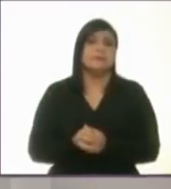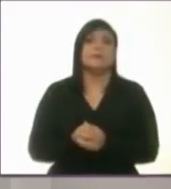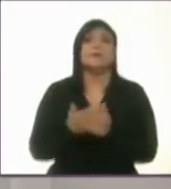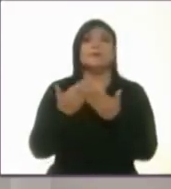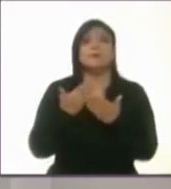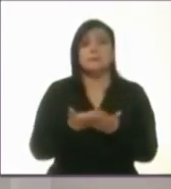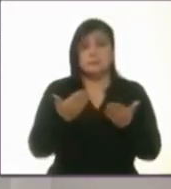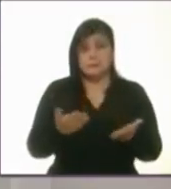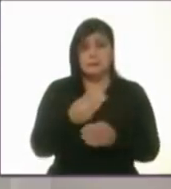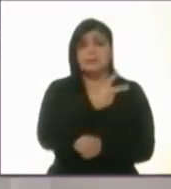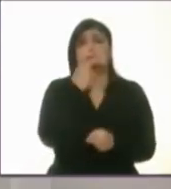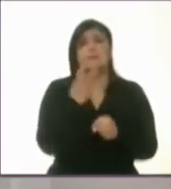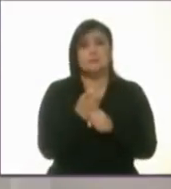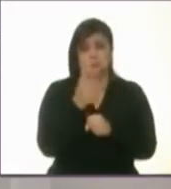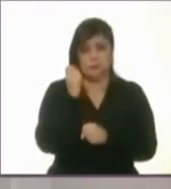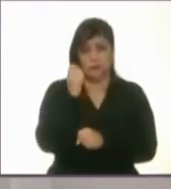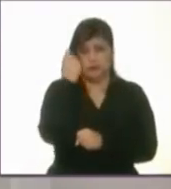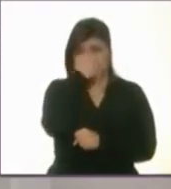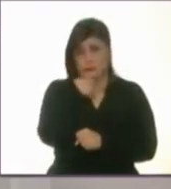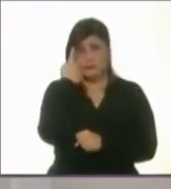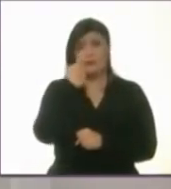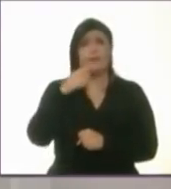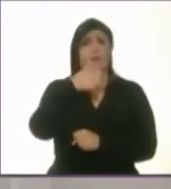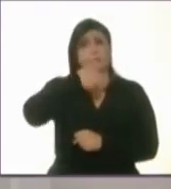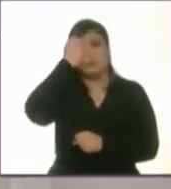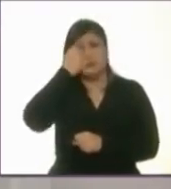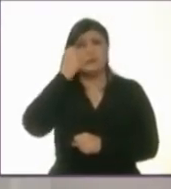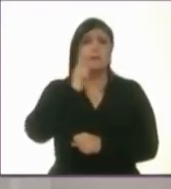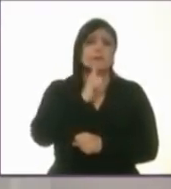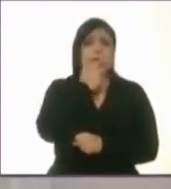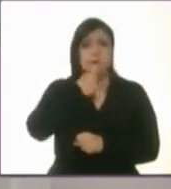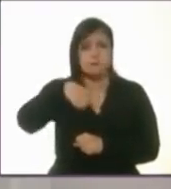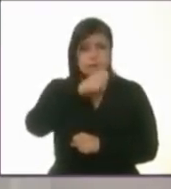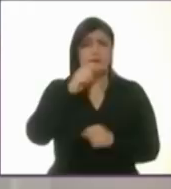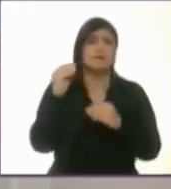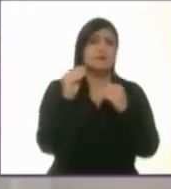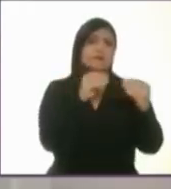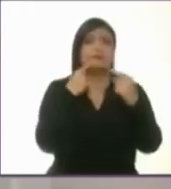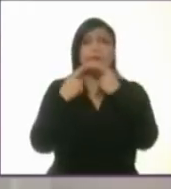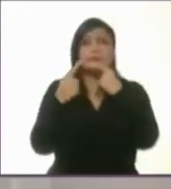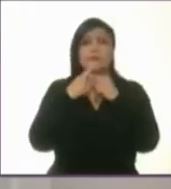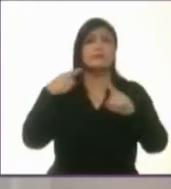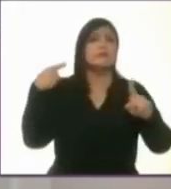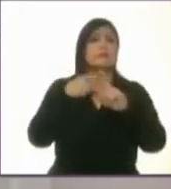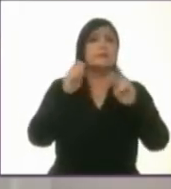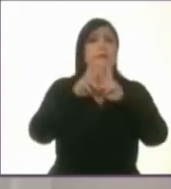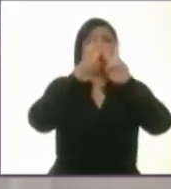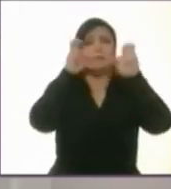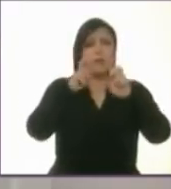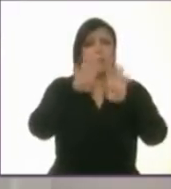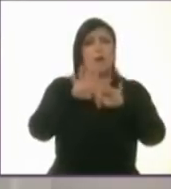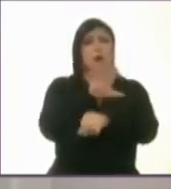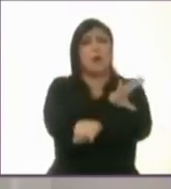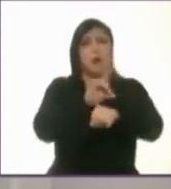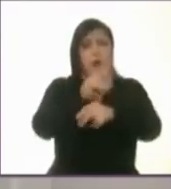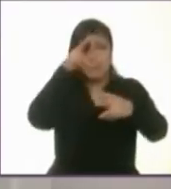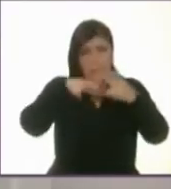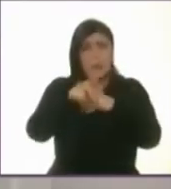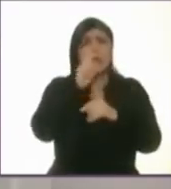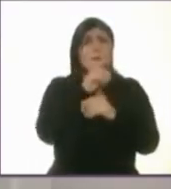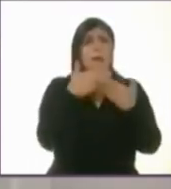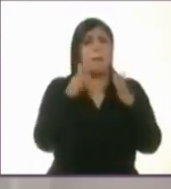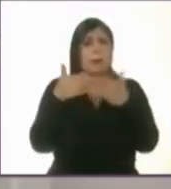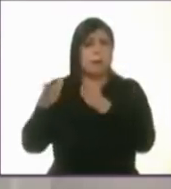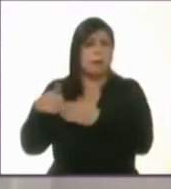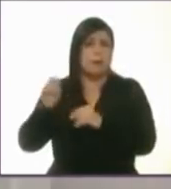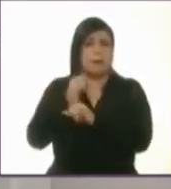En esta segunda hora los candidatos y candidatas van a debatir sobre el tema de transparencia y acceso a la información